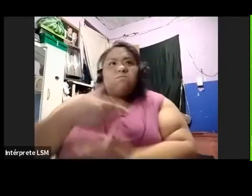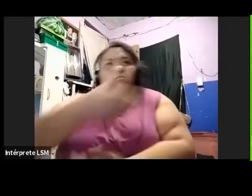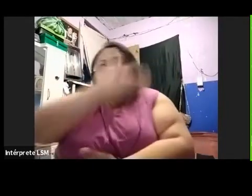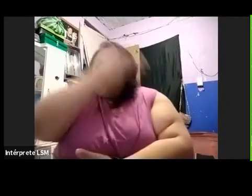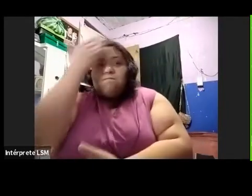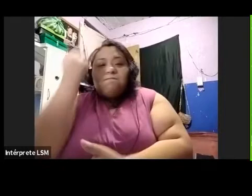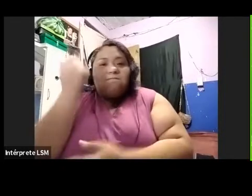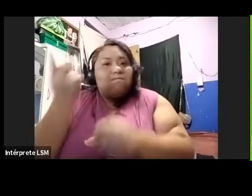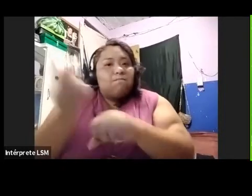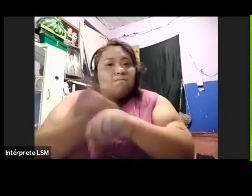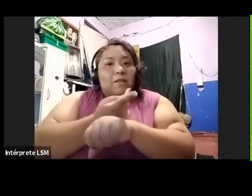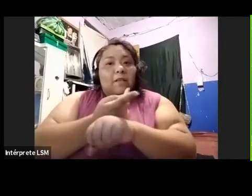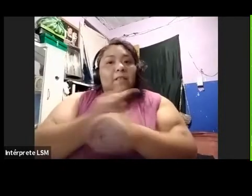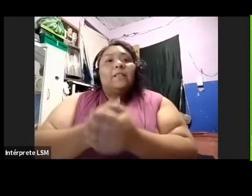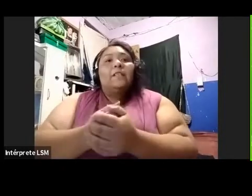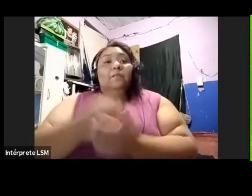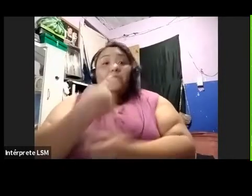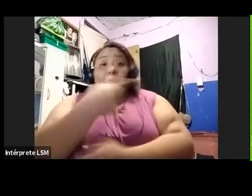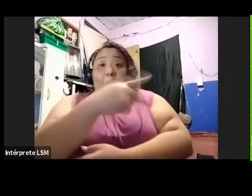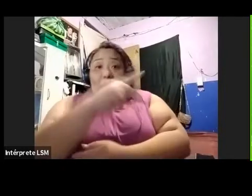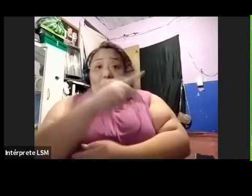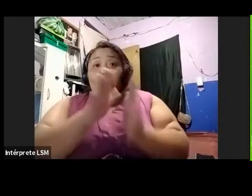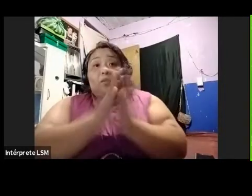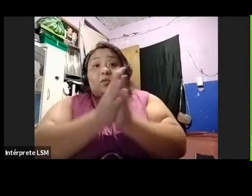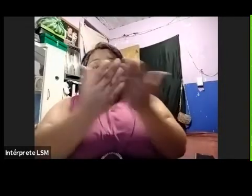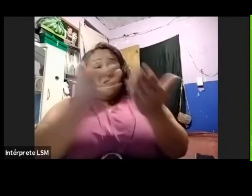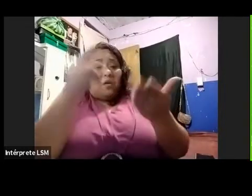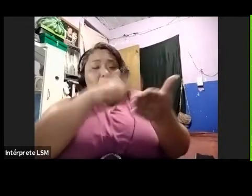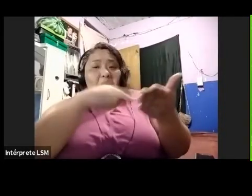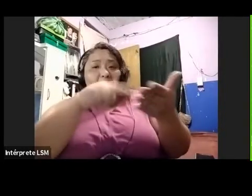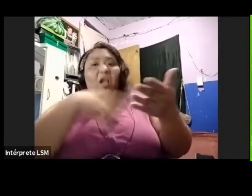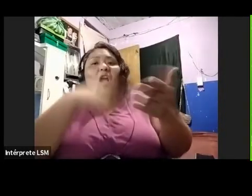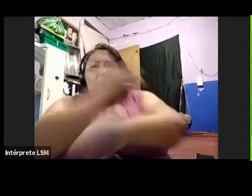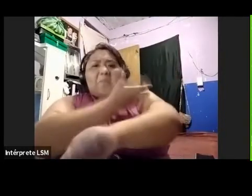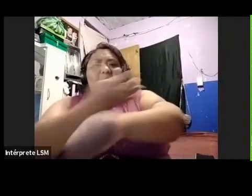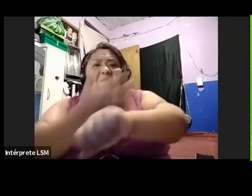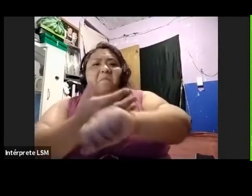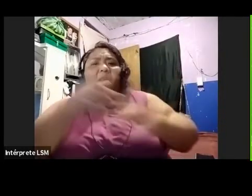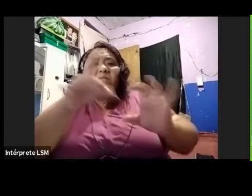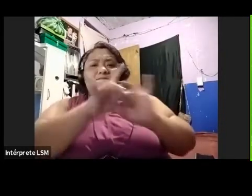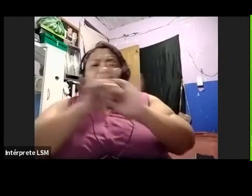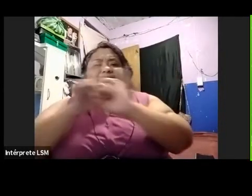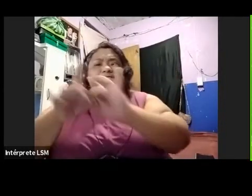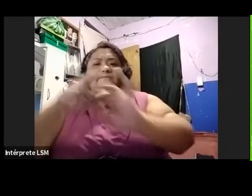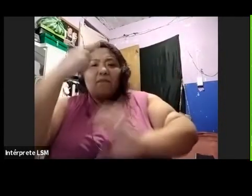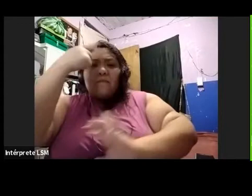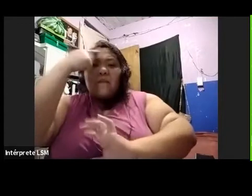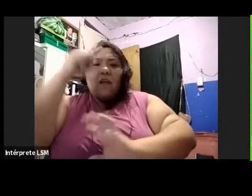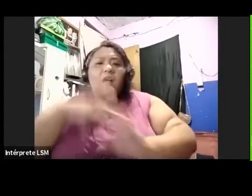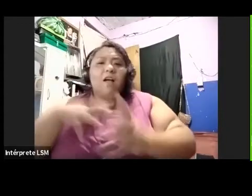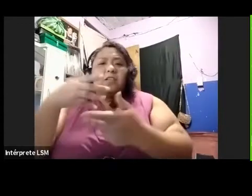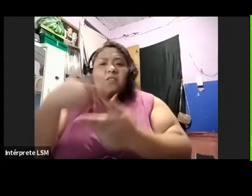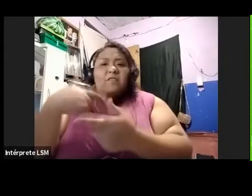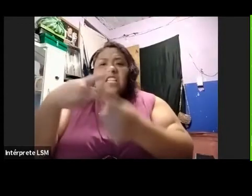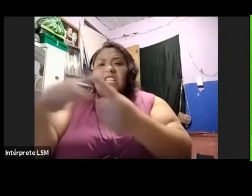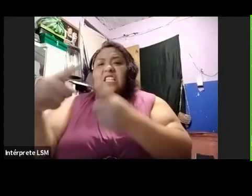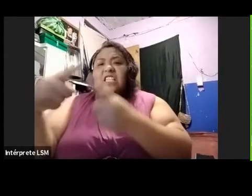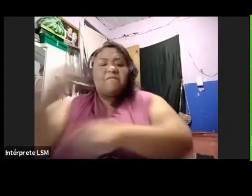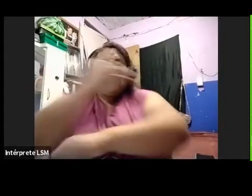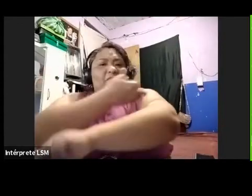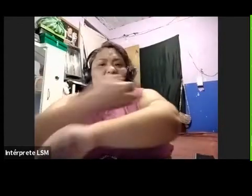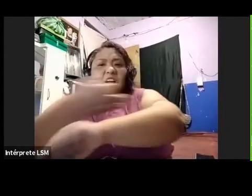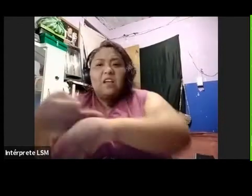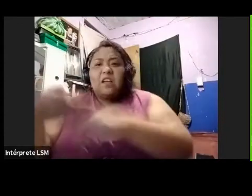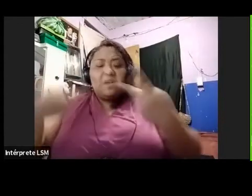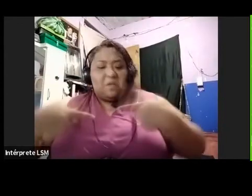acompaña y humaniza para transitar de forma realista, pero resiliente en el proceso que vivimos muchas familias y personas ante la